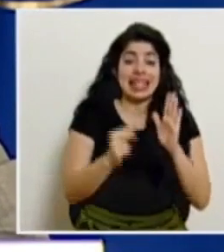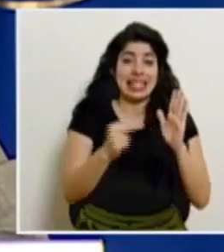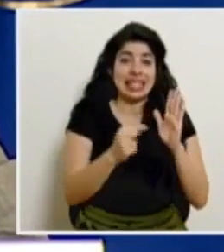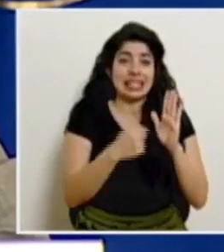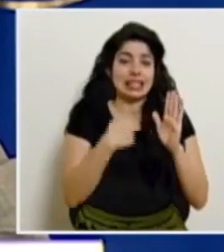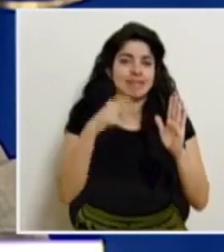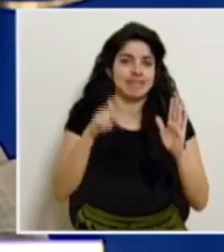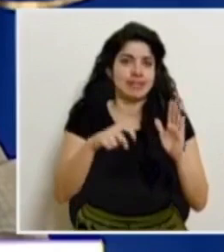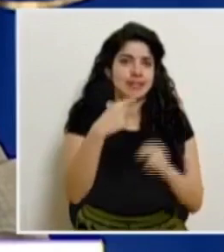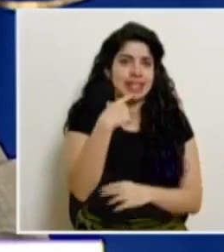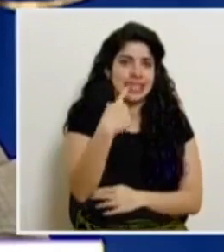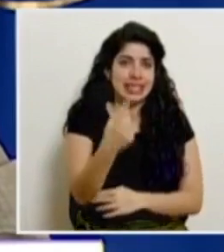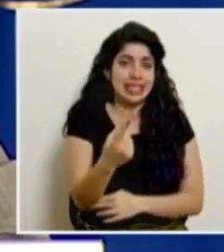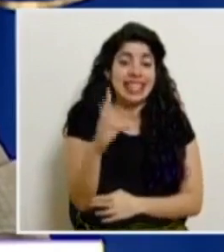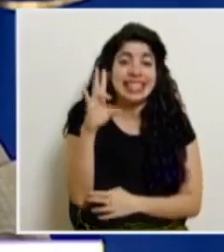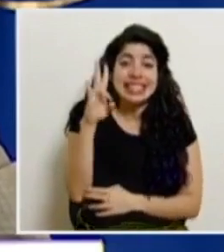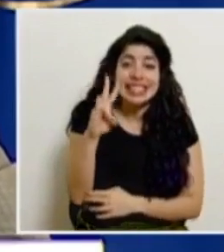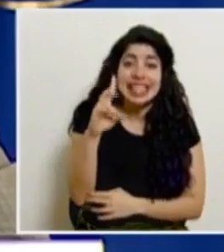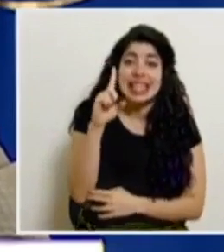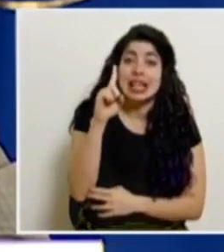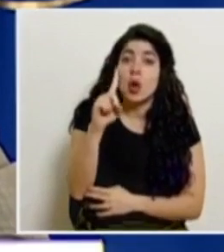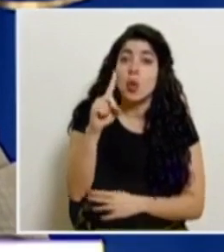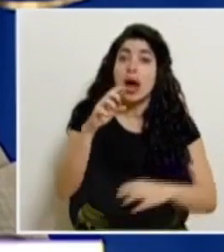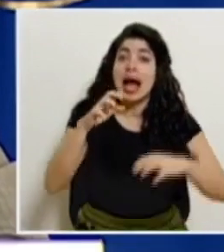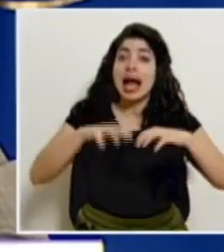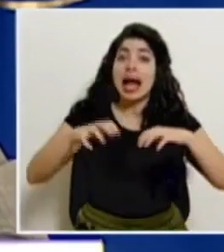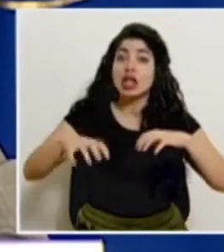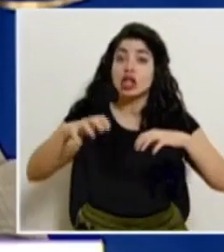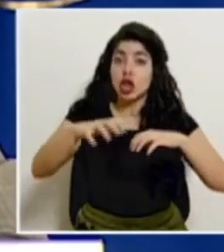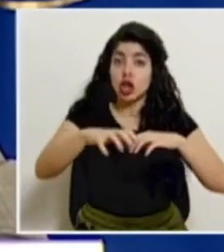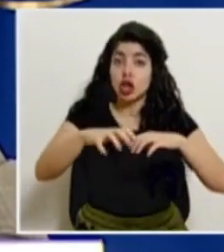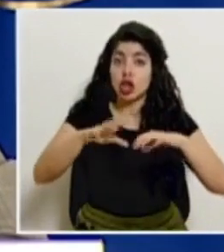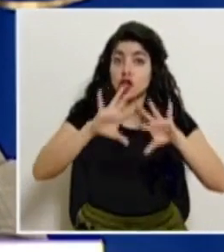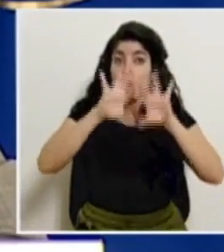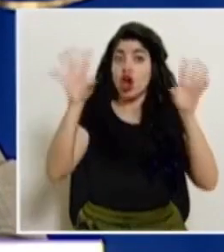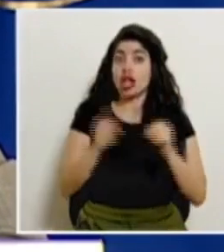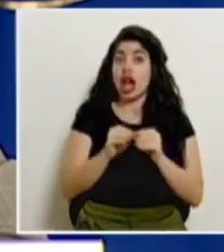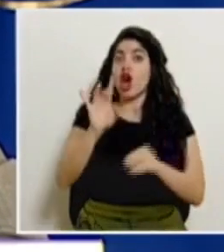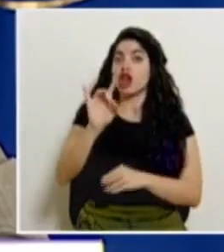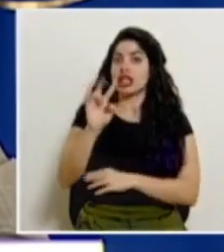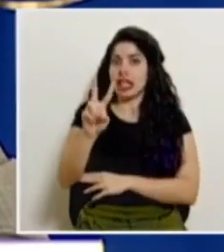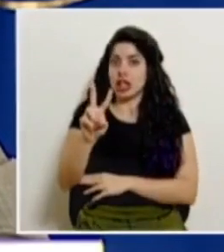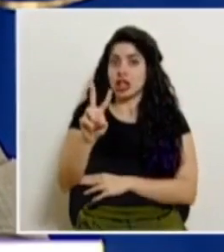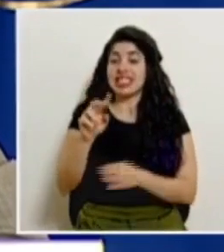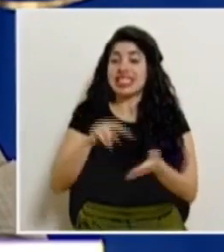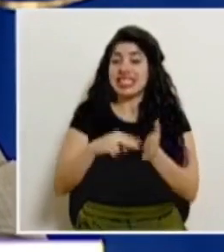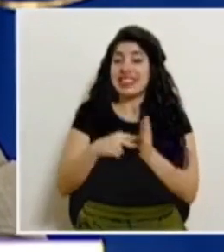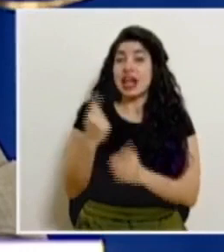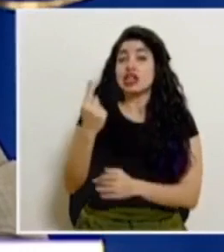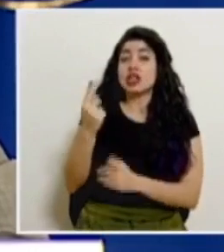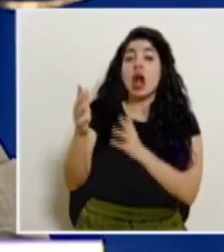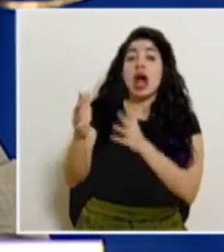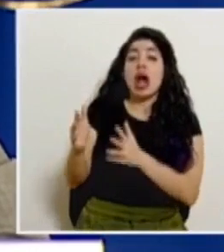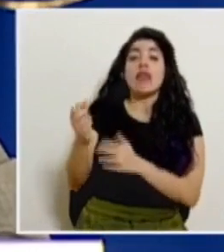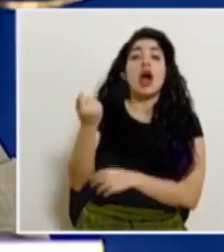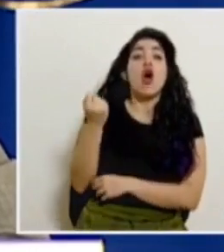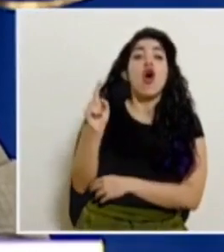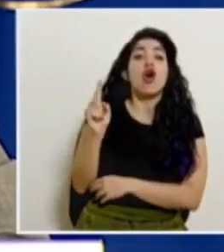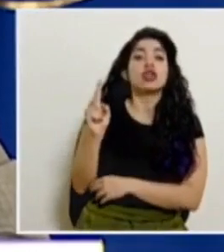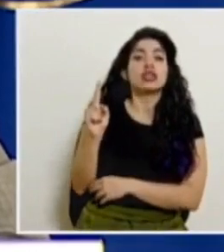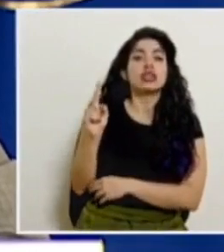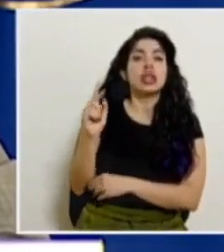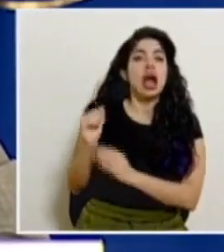tengo que decirles que 71 cantones de nuestros 82, es decir, solamente 11 cantones no